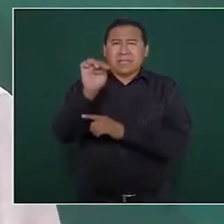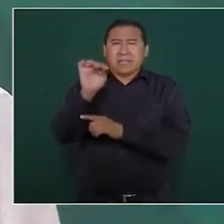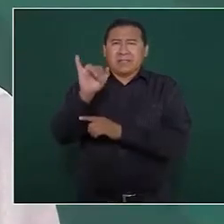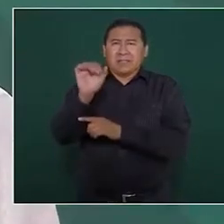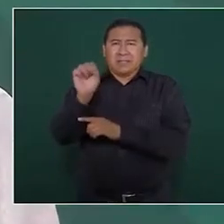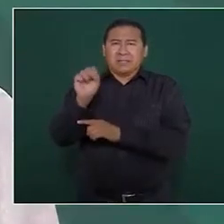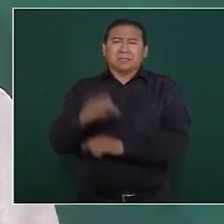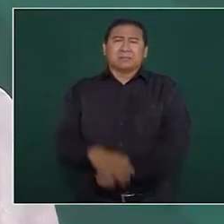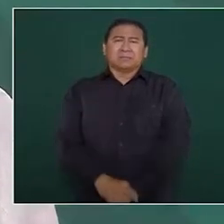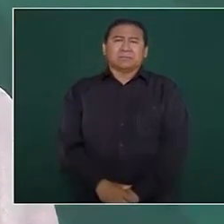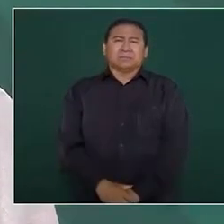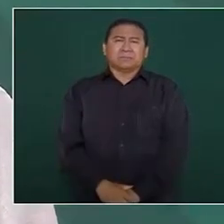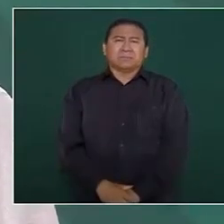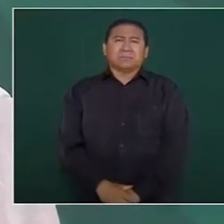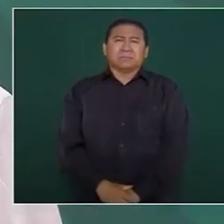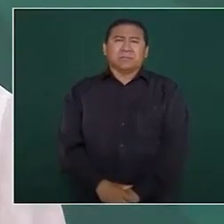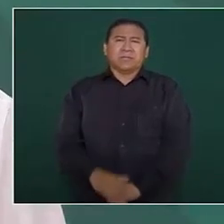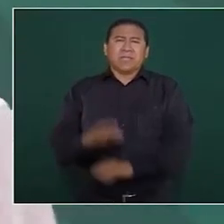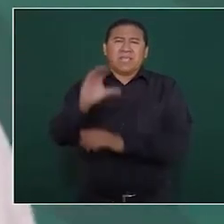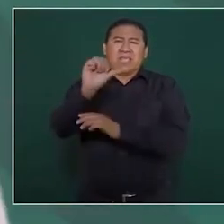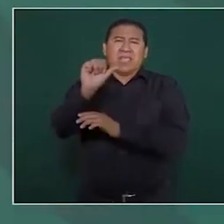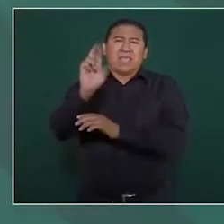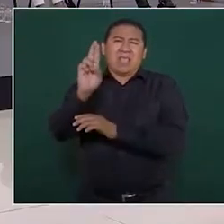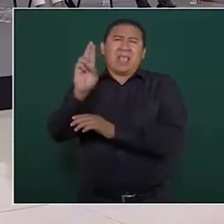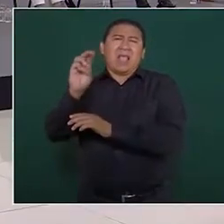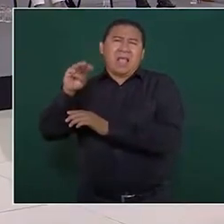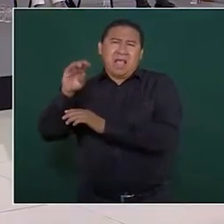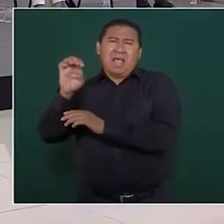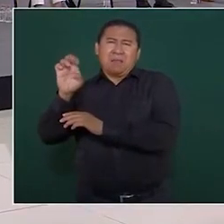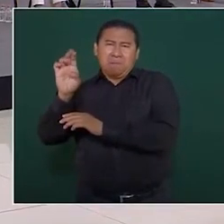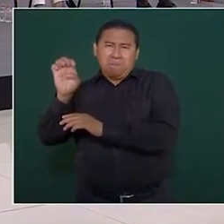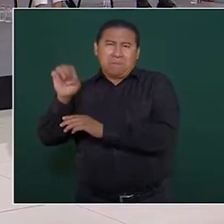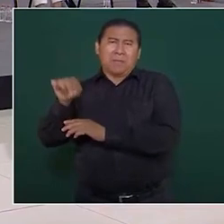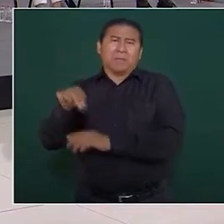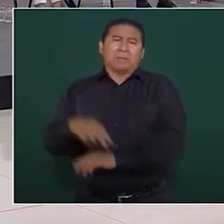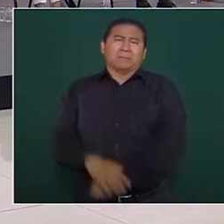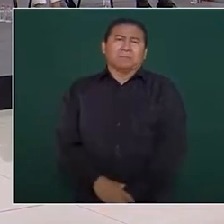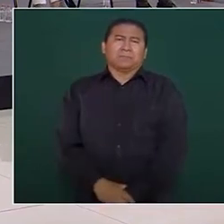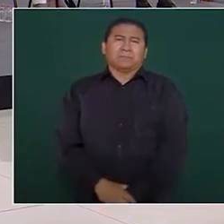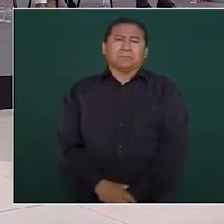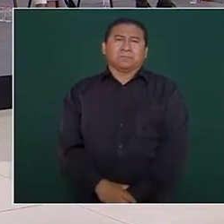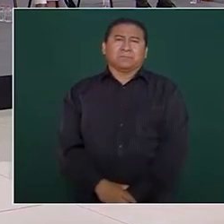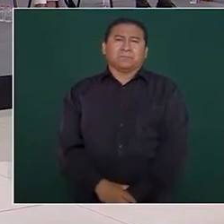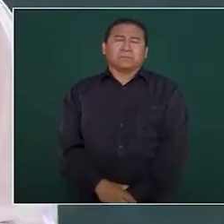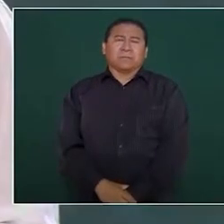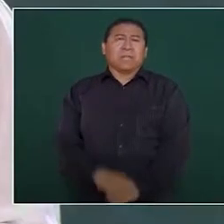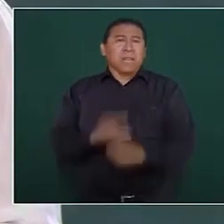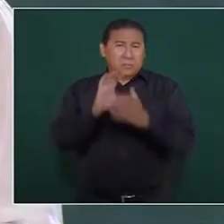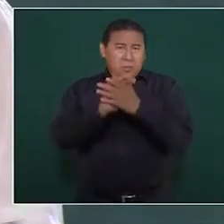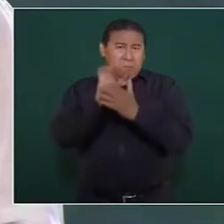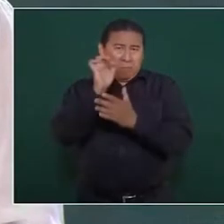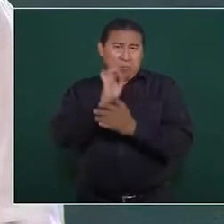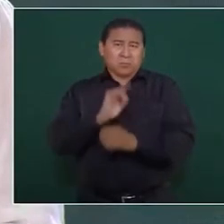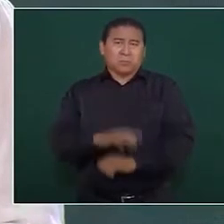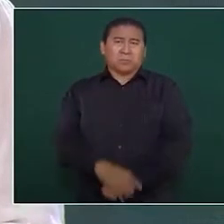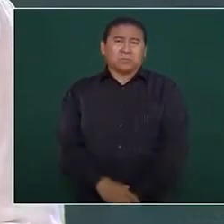Carmen Aristegui la esposa de